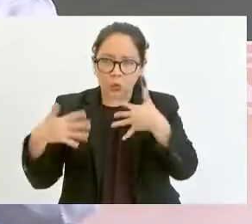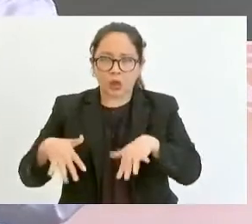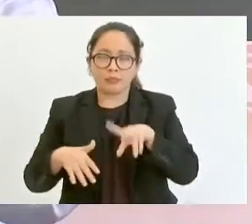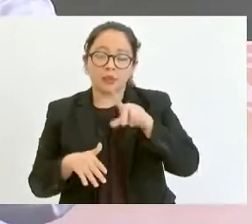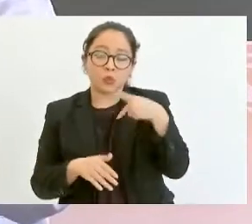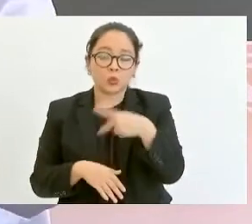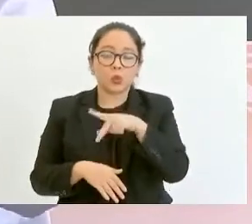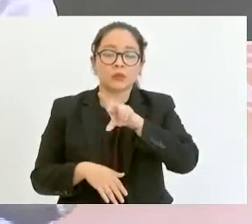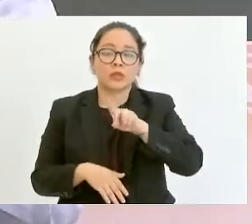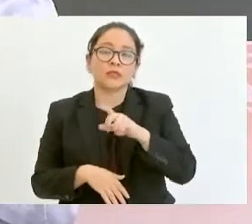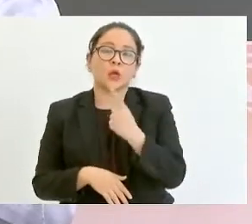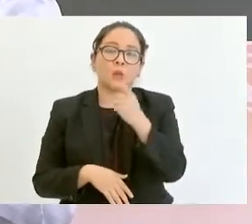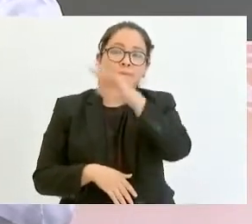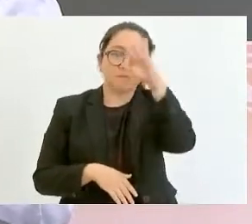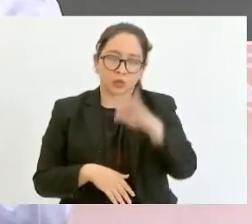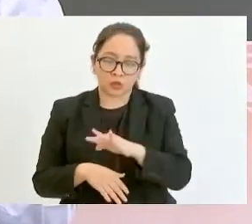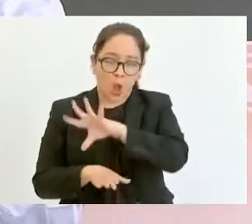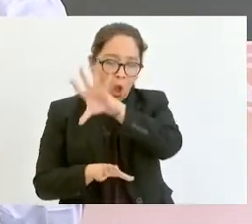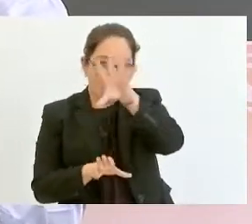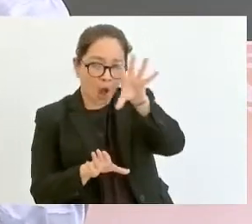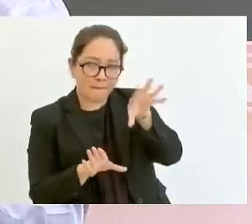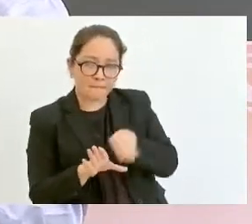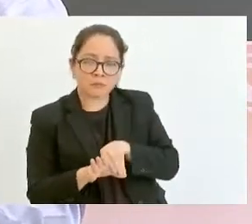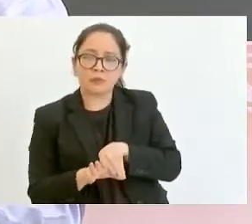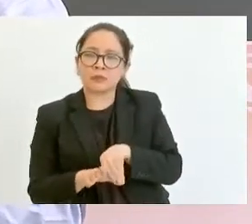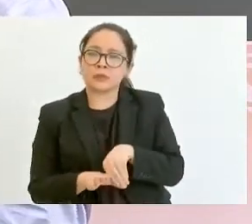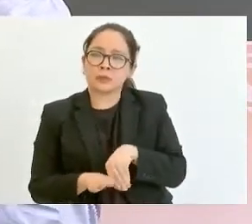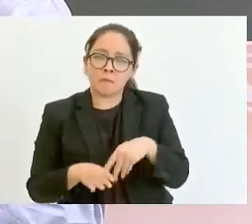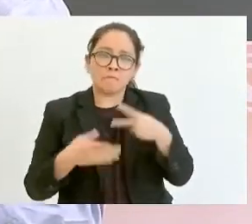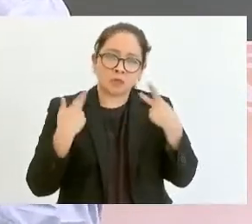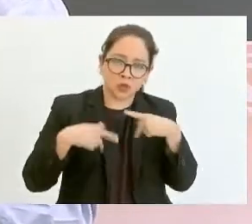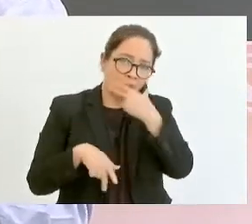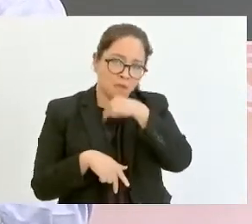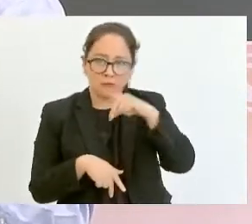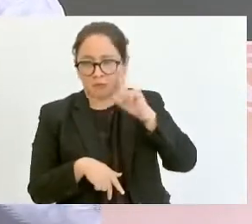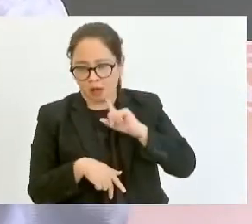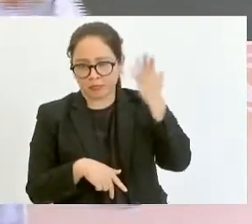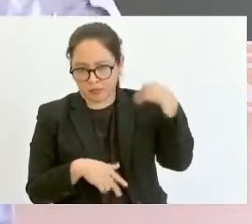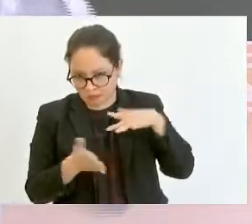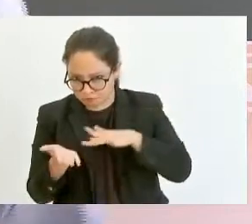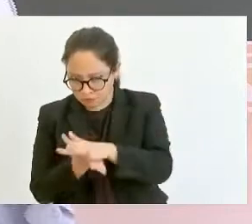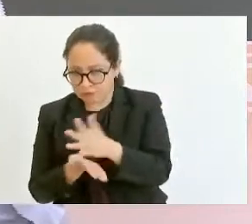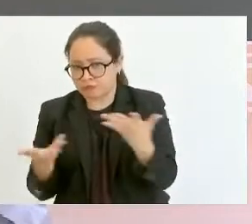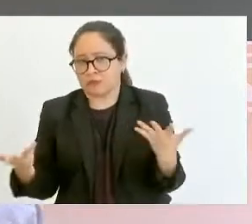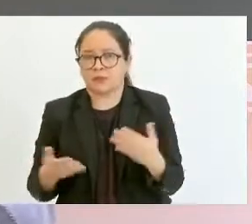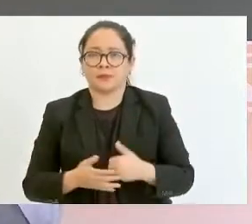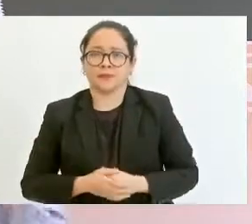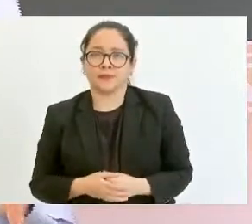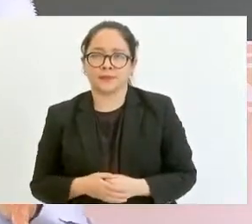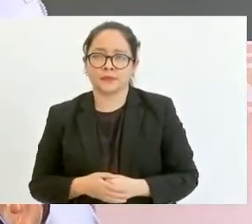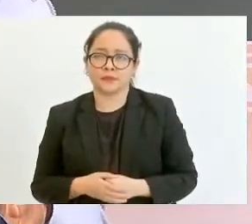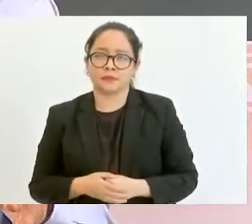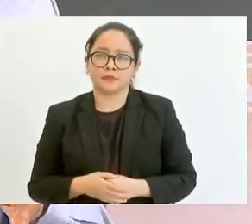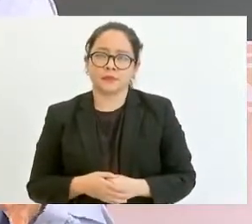31% del total de productores y productoras que hemos apoyado. Y también algo importante,